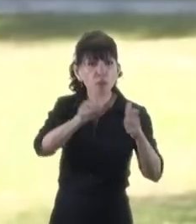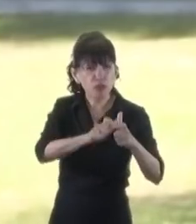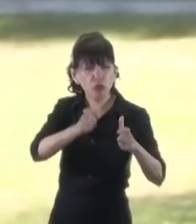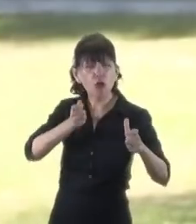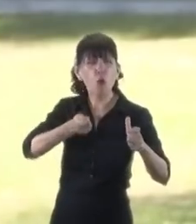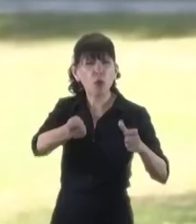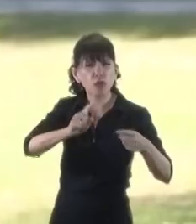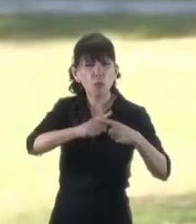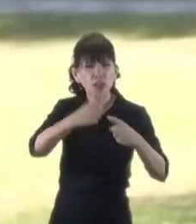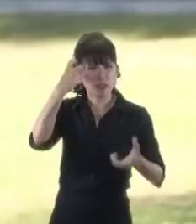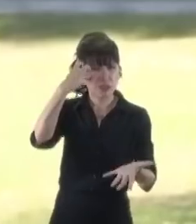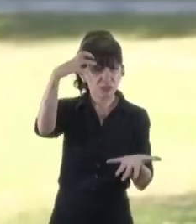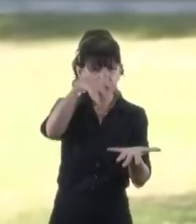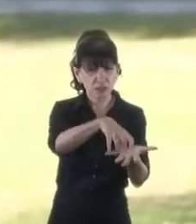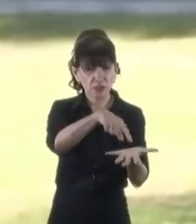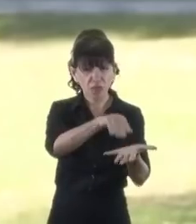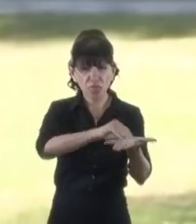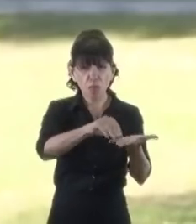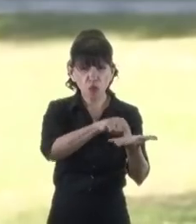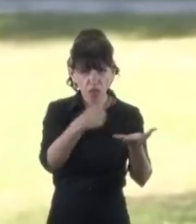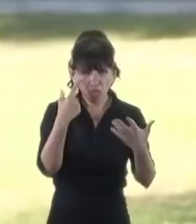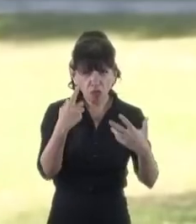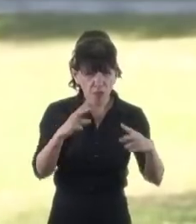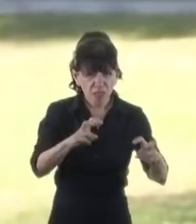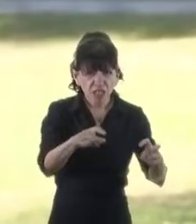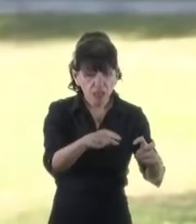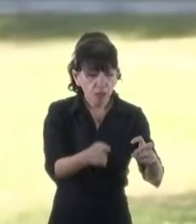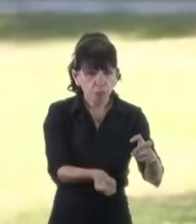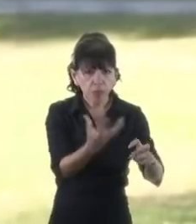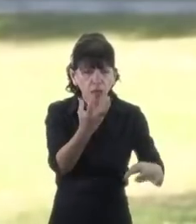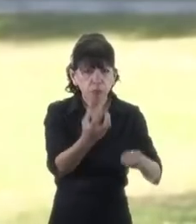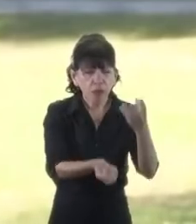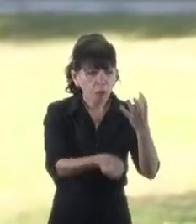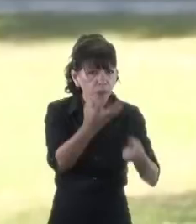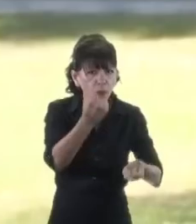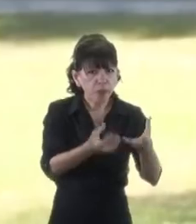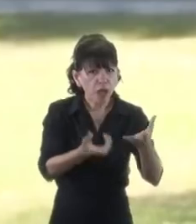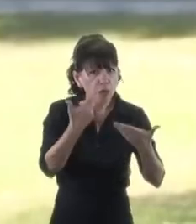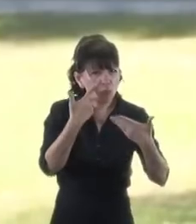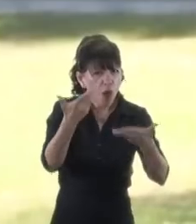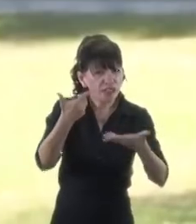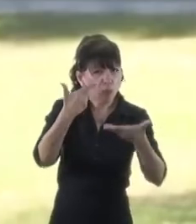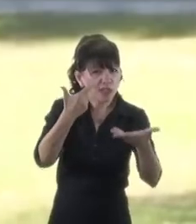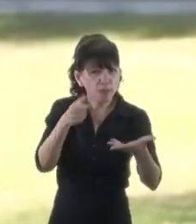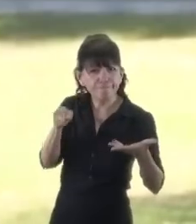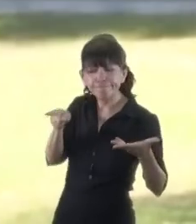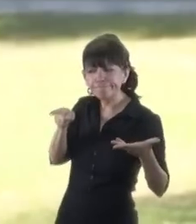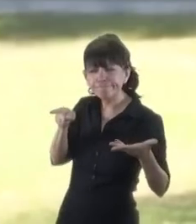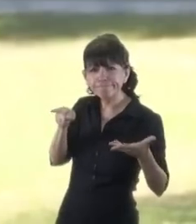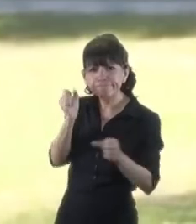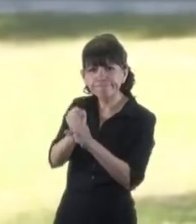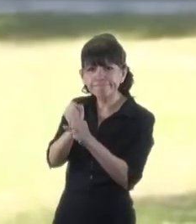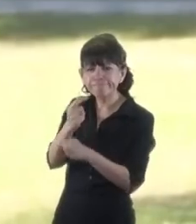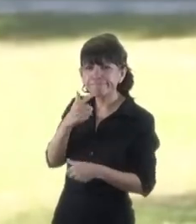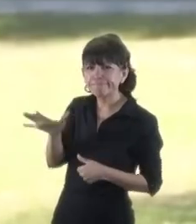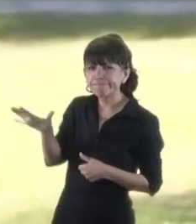Cámara de Diputados de la Nación están más implicadas en severas irregularidades administrativas y